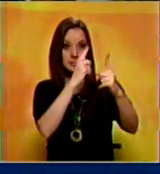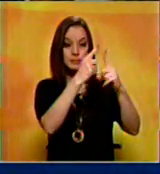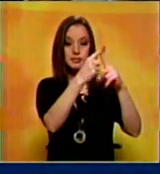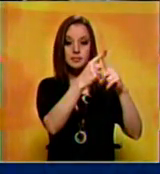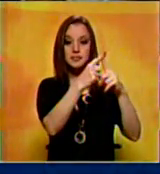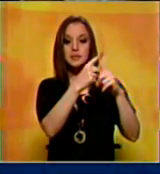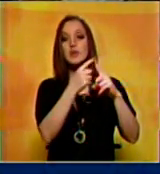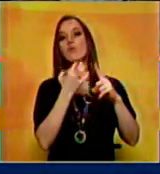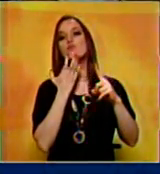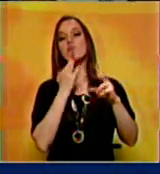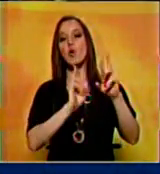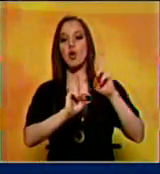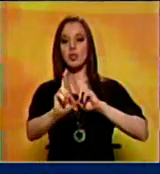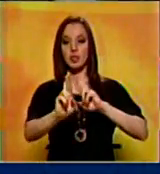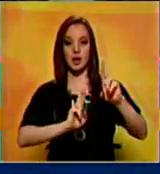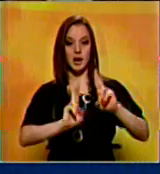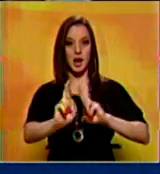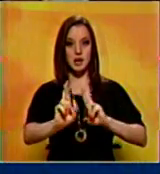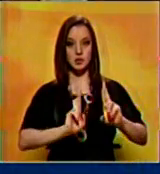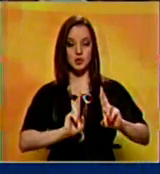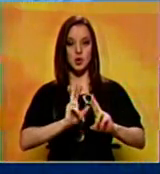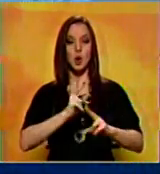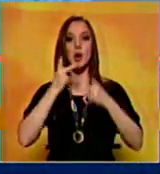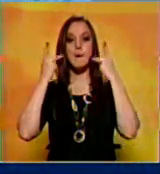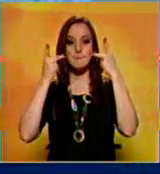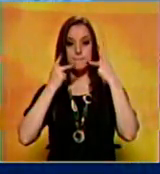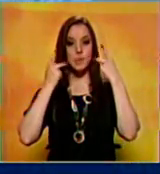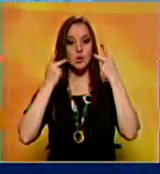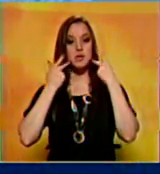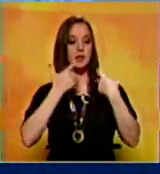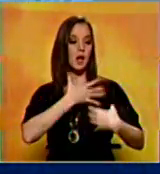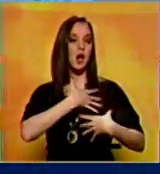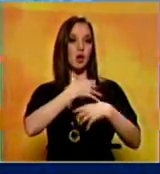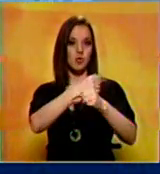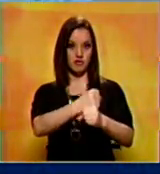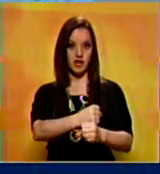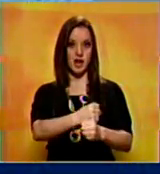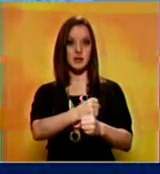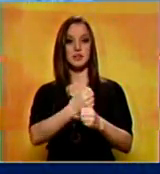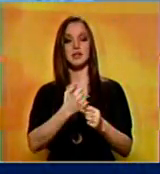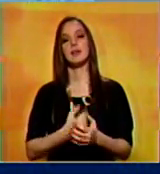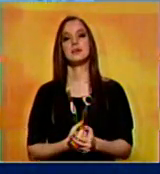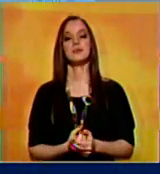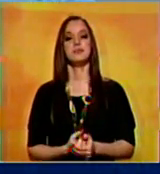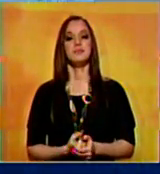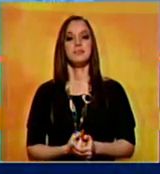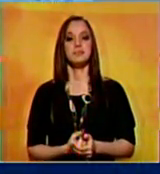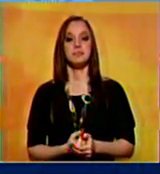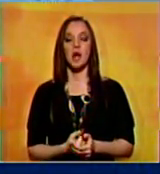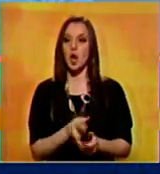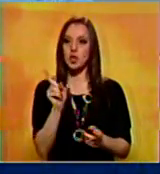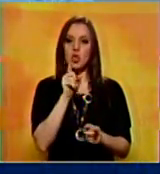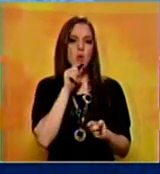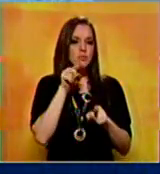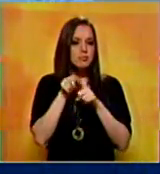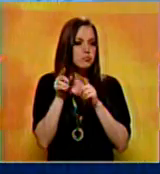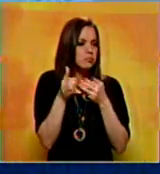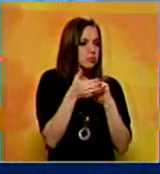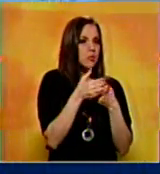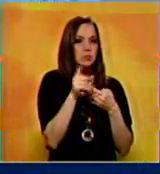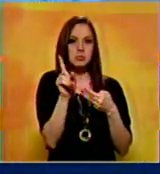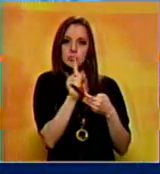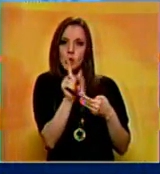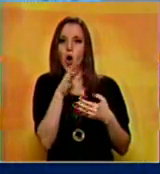como deben ser de confianza política de confianza y más allá